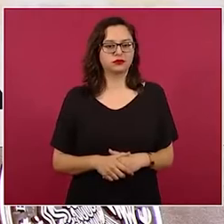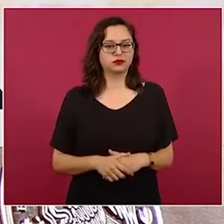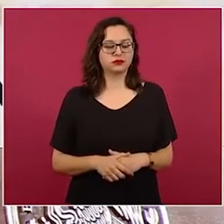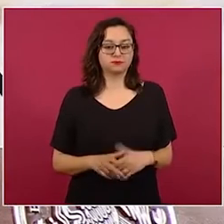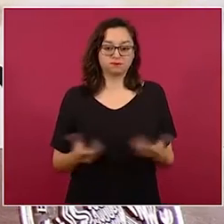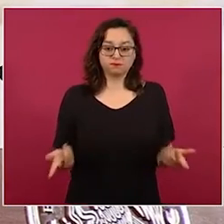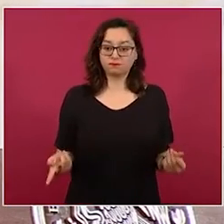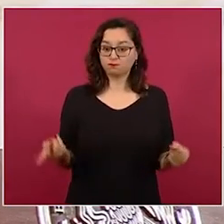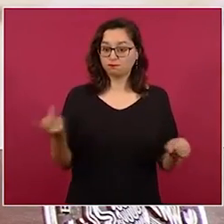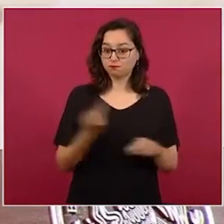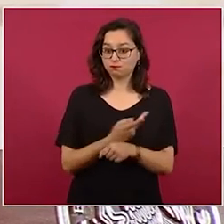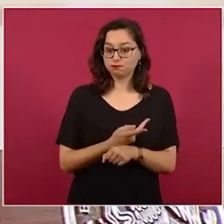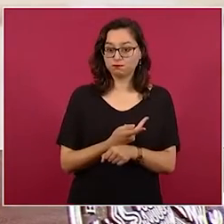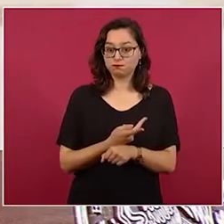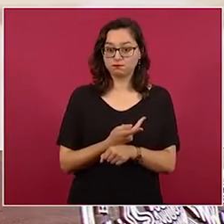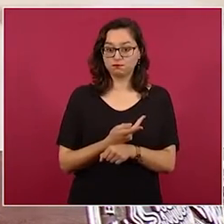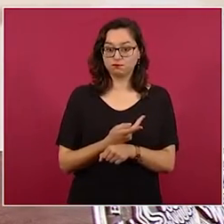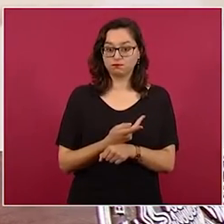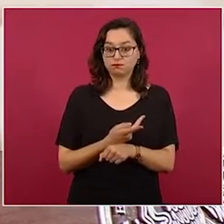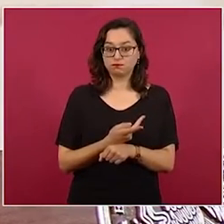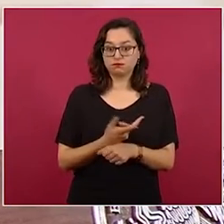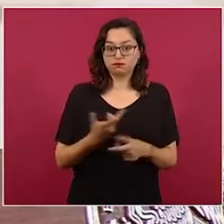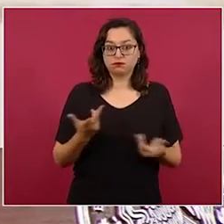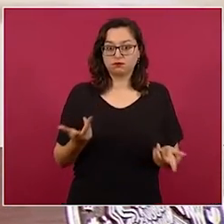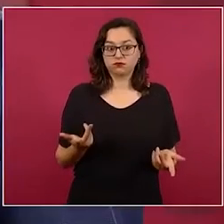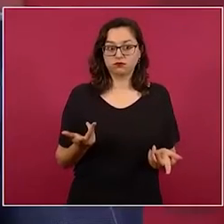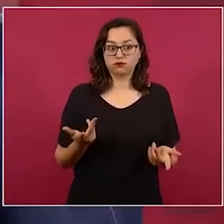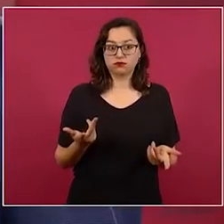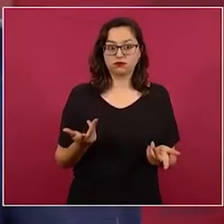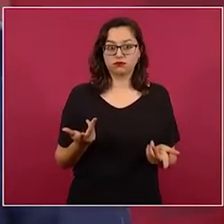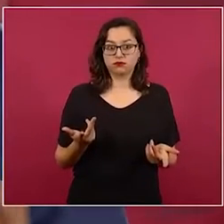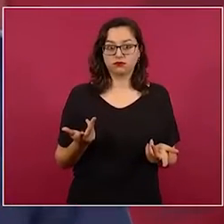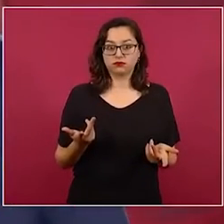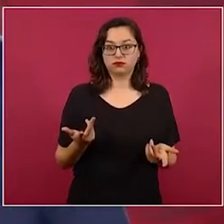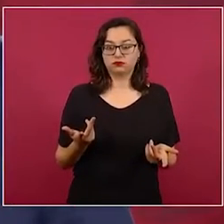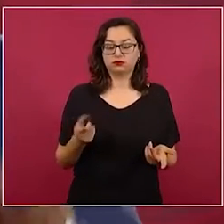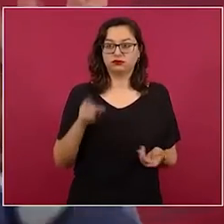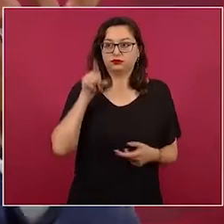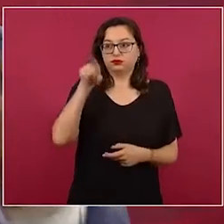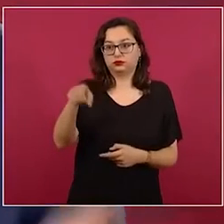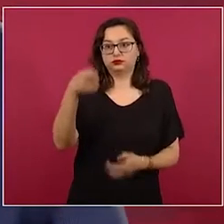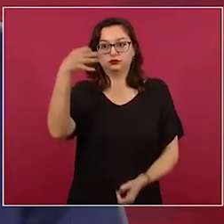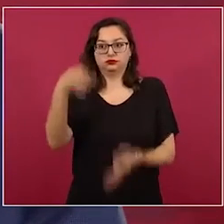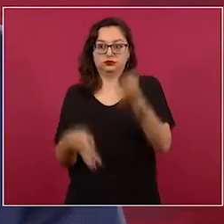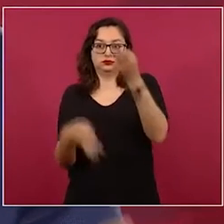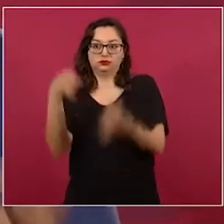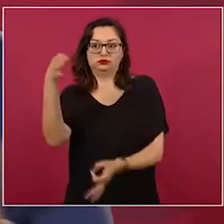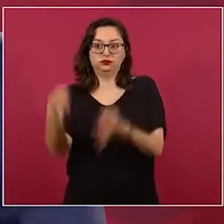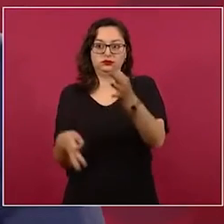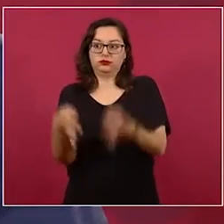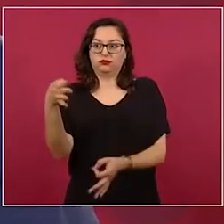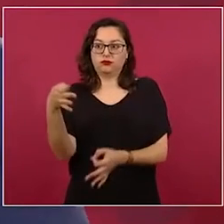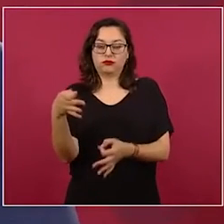a favor de quien los